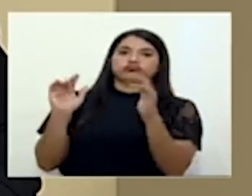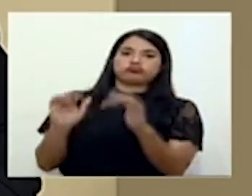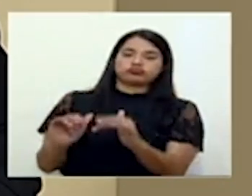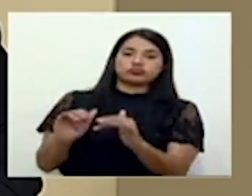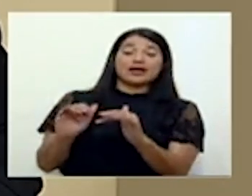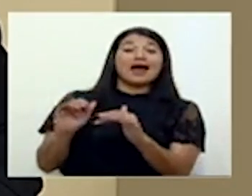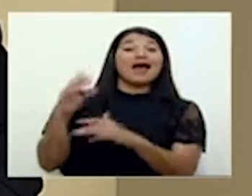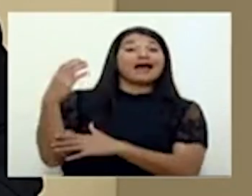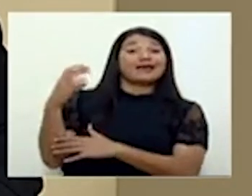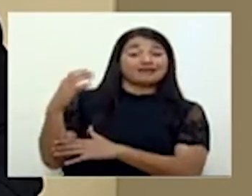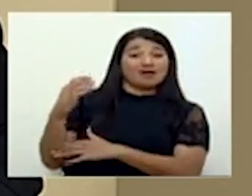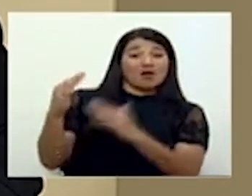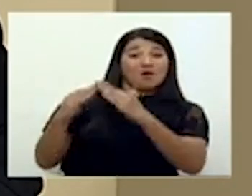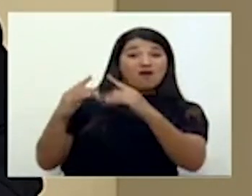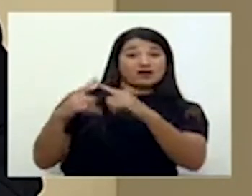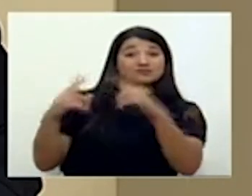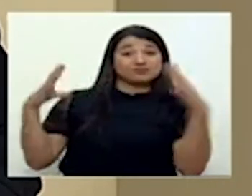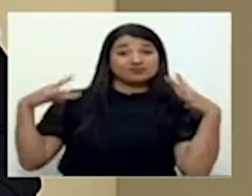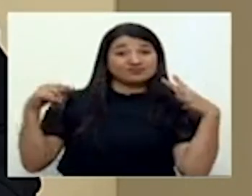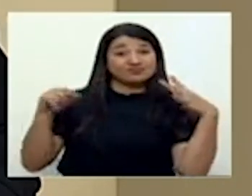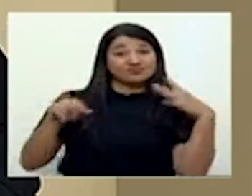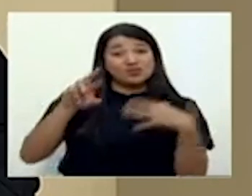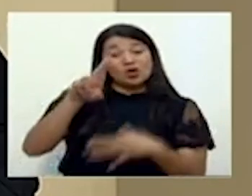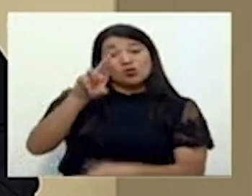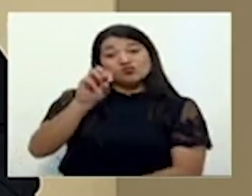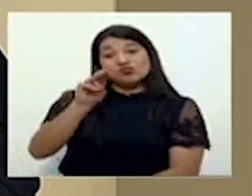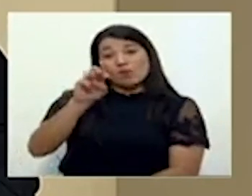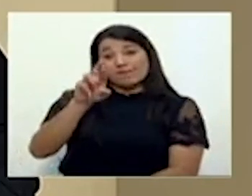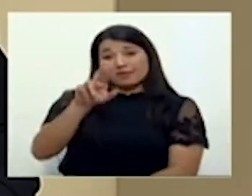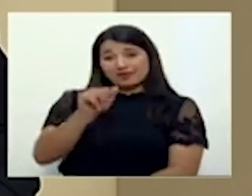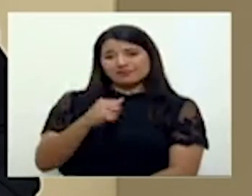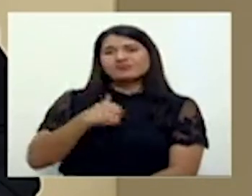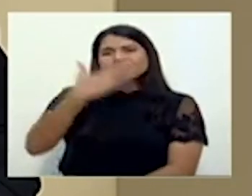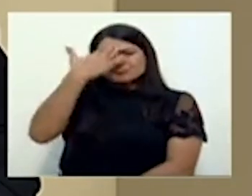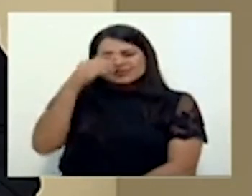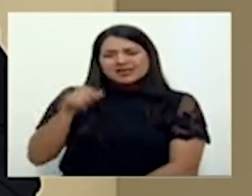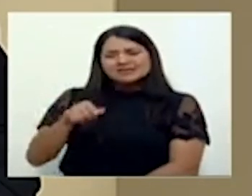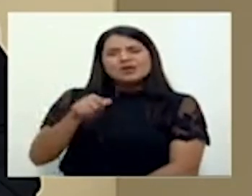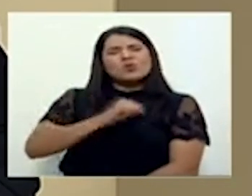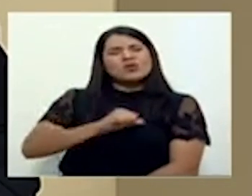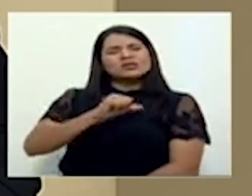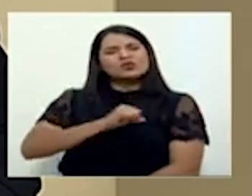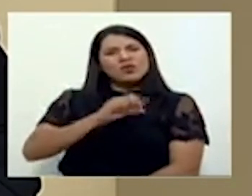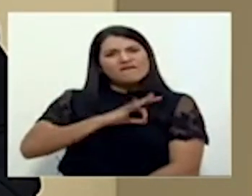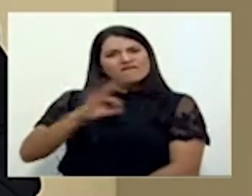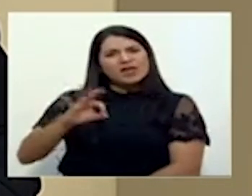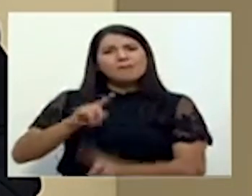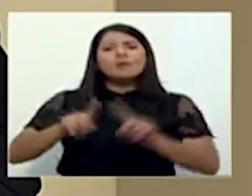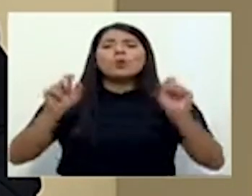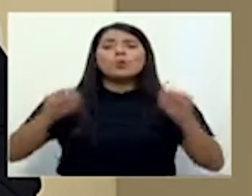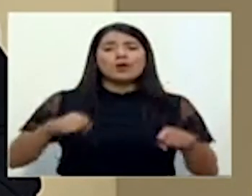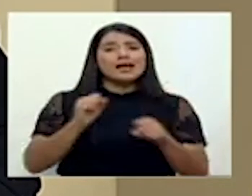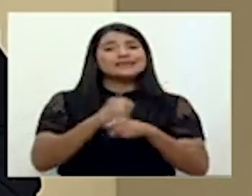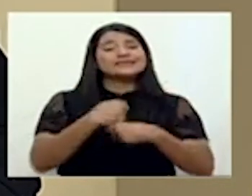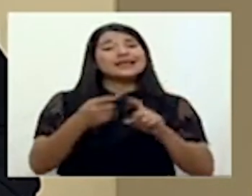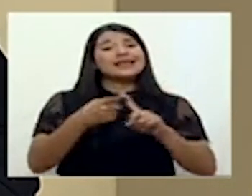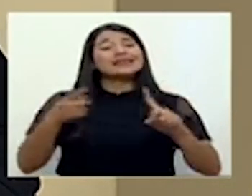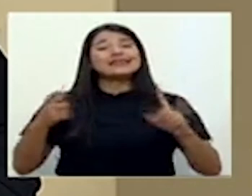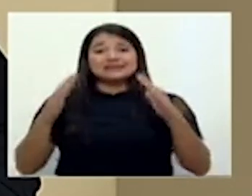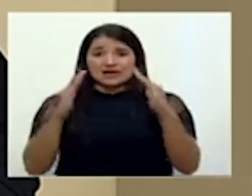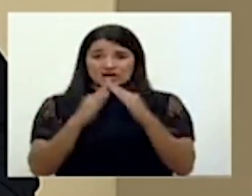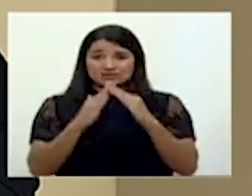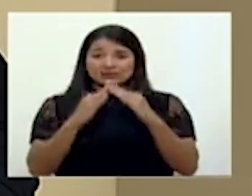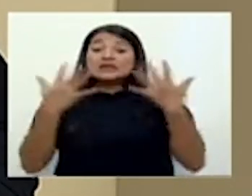la romería. Es un acto de fe, pero ese acto de fe lo podemos hacer desde nuestras casas. La Iglesia